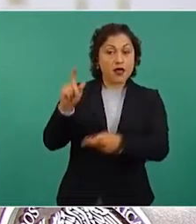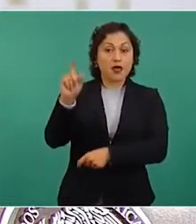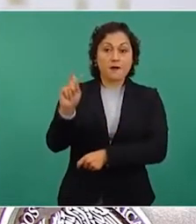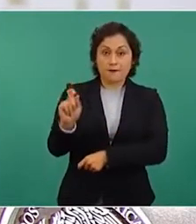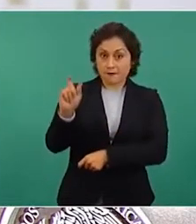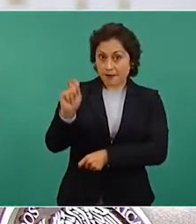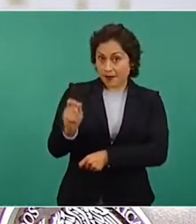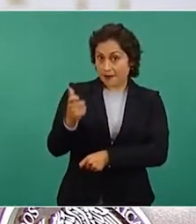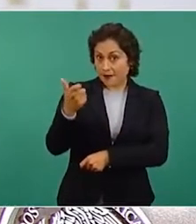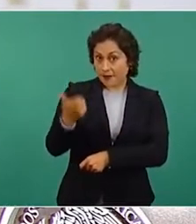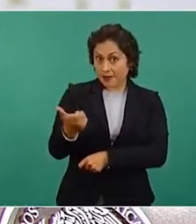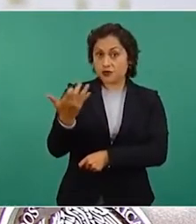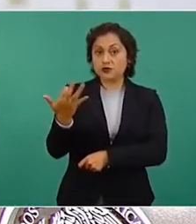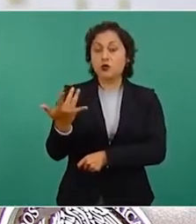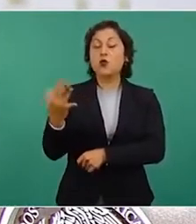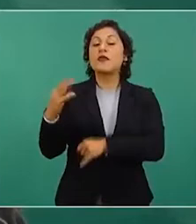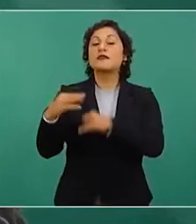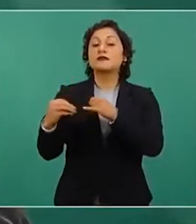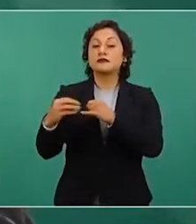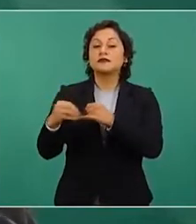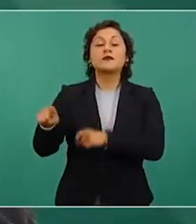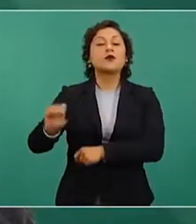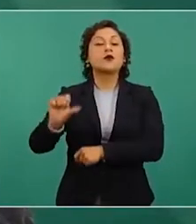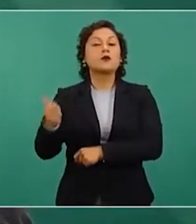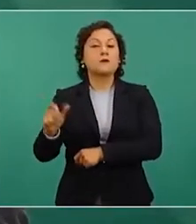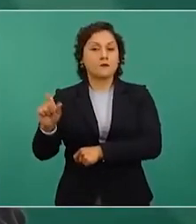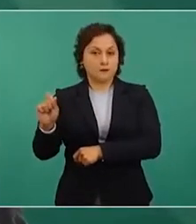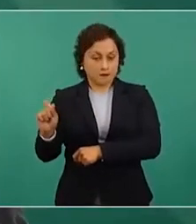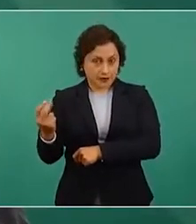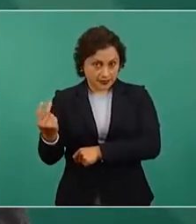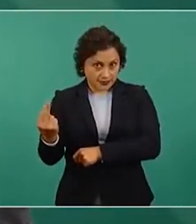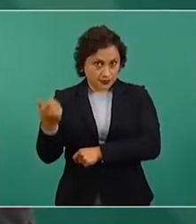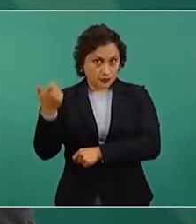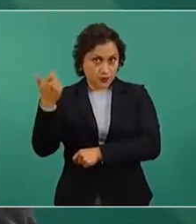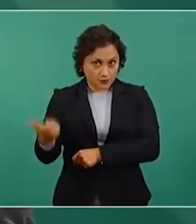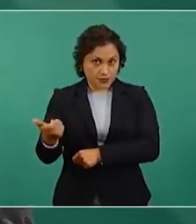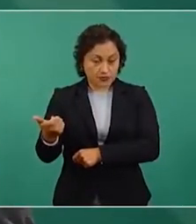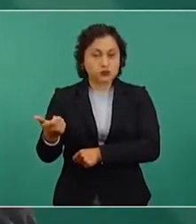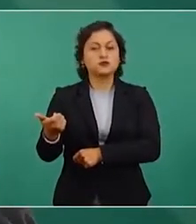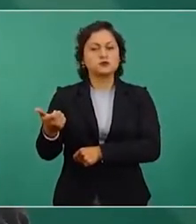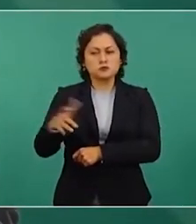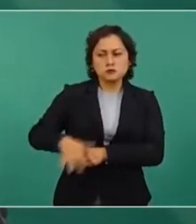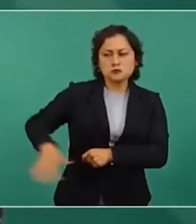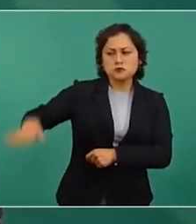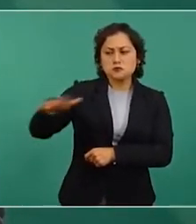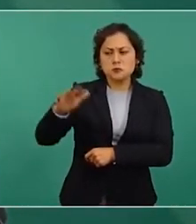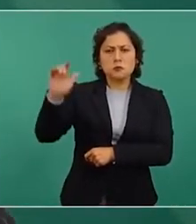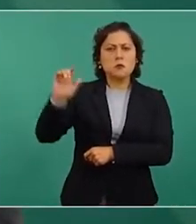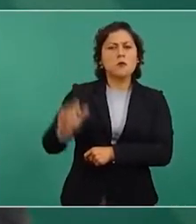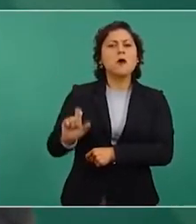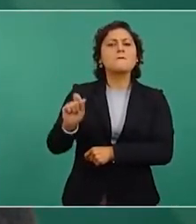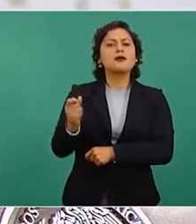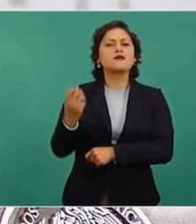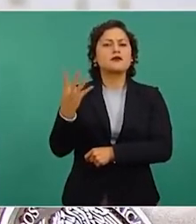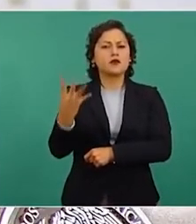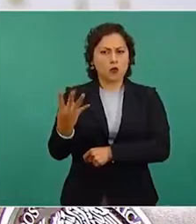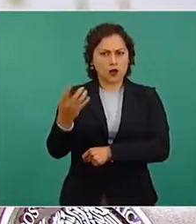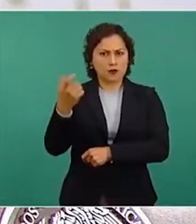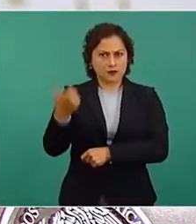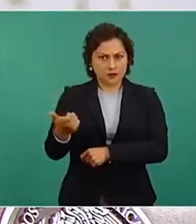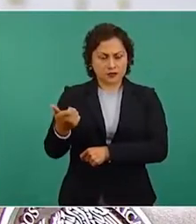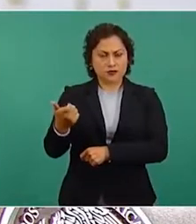con 50 centavos y 25 pesos, cuando el kilogramo en la zona era de 24 pesos con 75